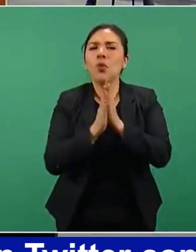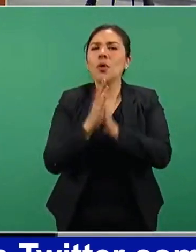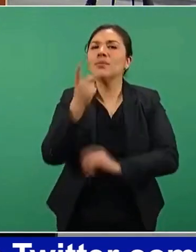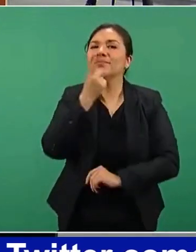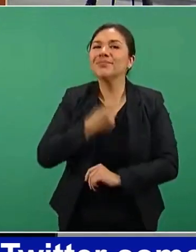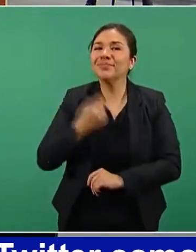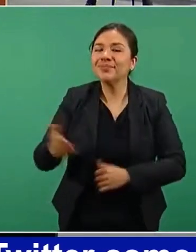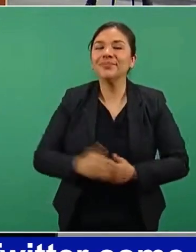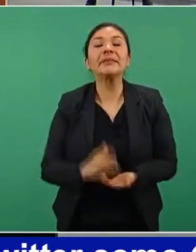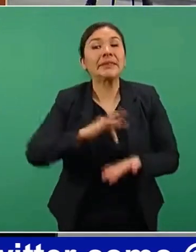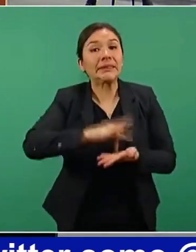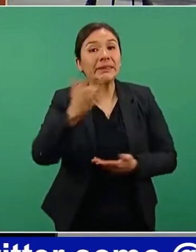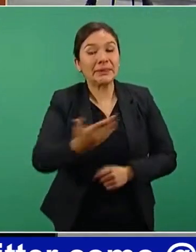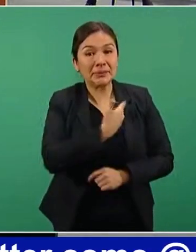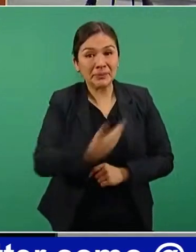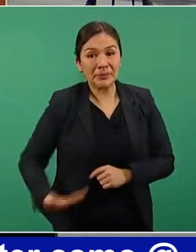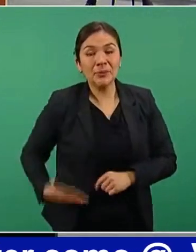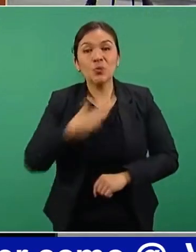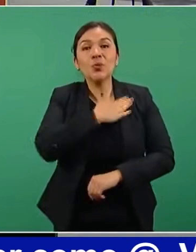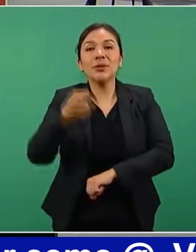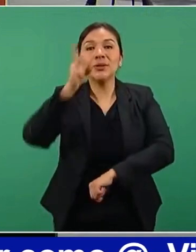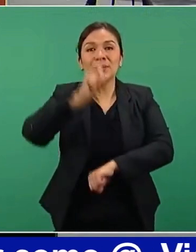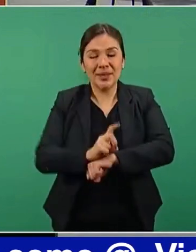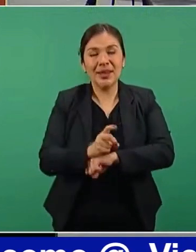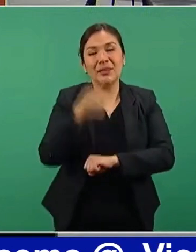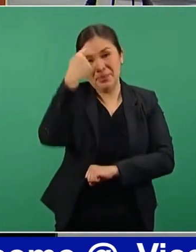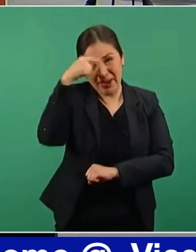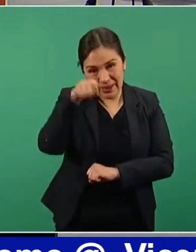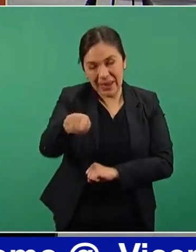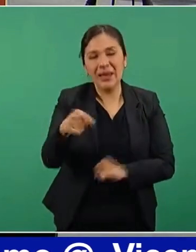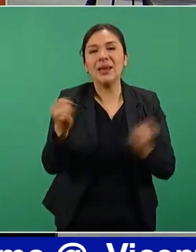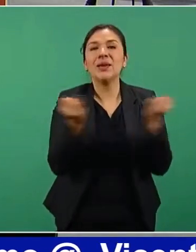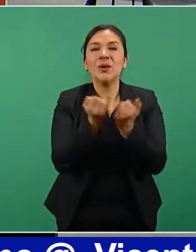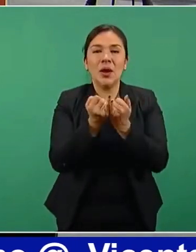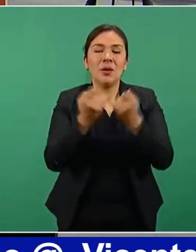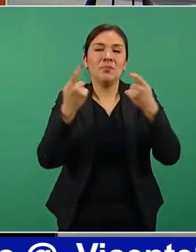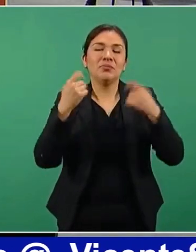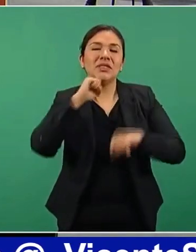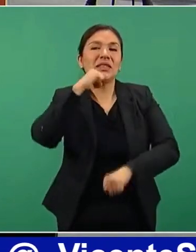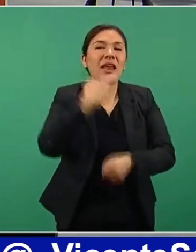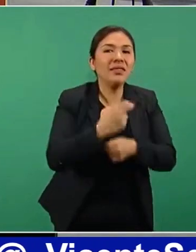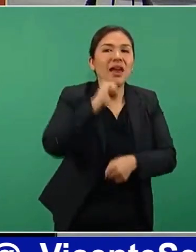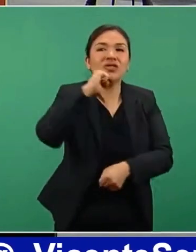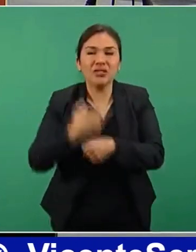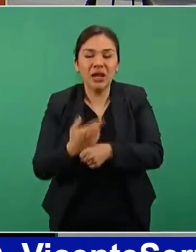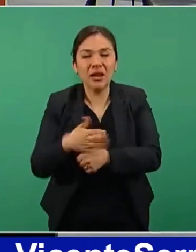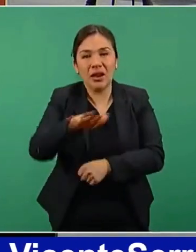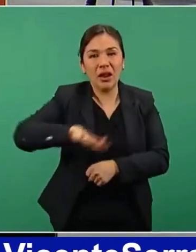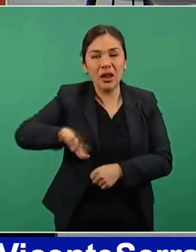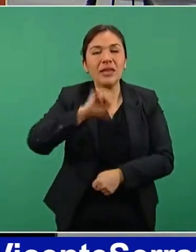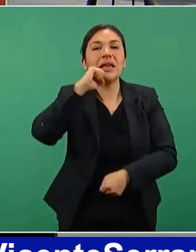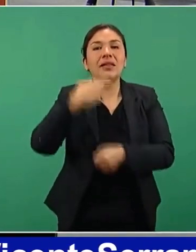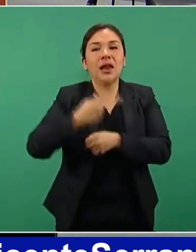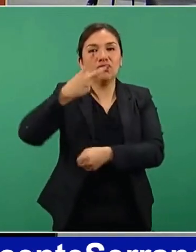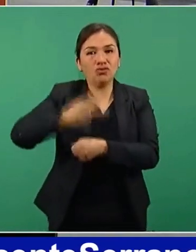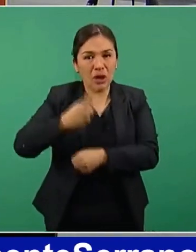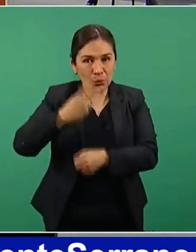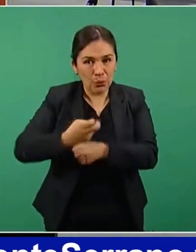Gracias, señor presidente. Buenos días. Venga usted. Buenos días, señores secretarios, señor subsecretario.